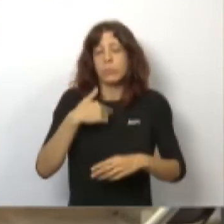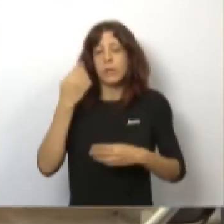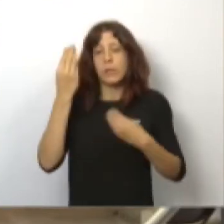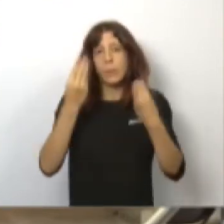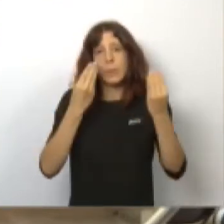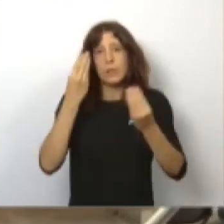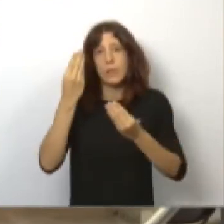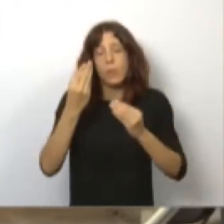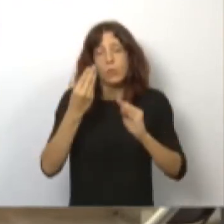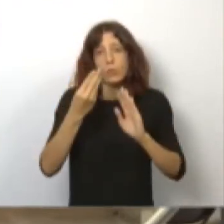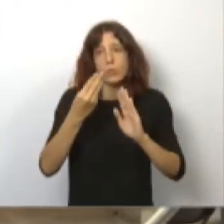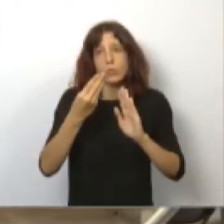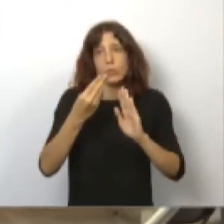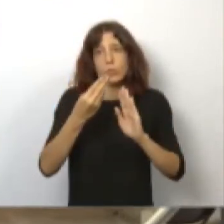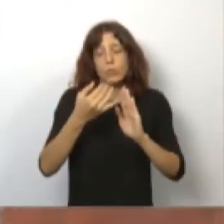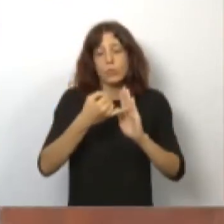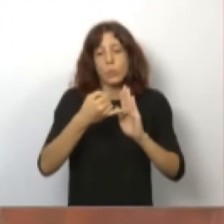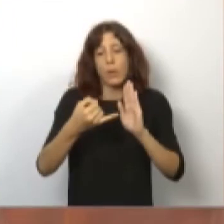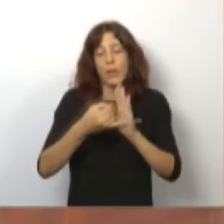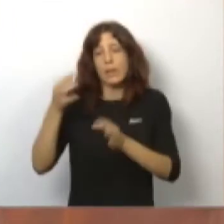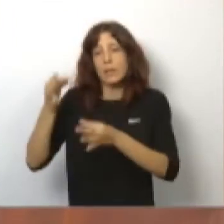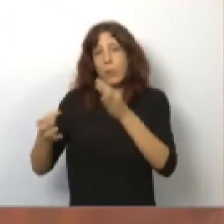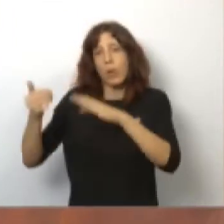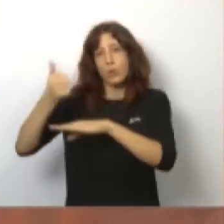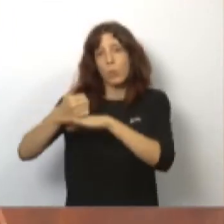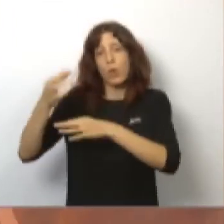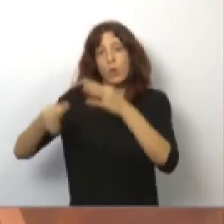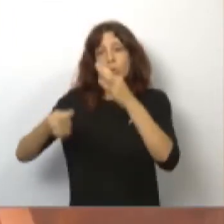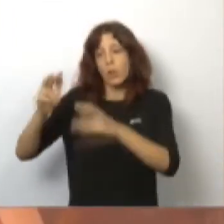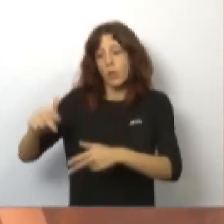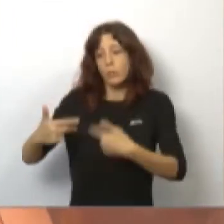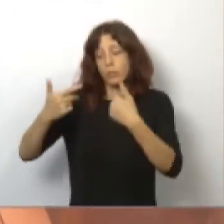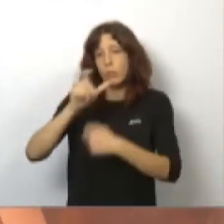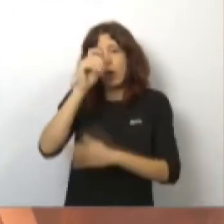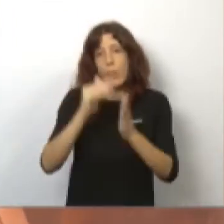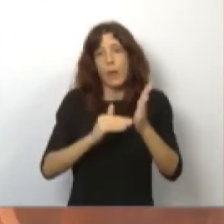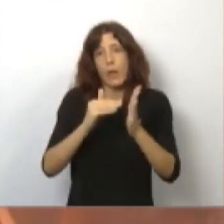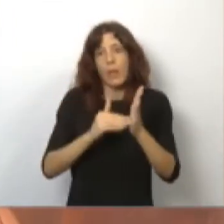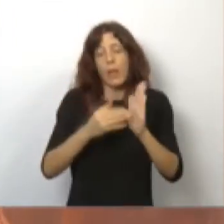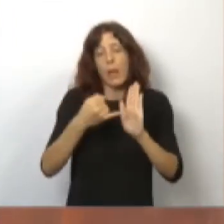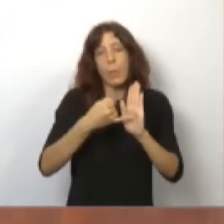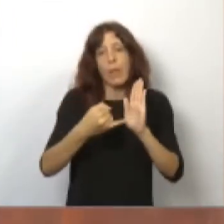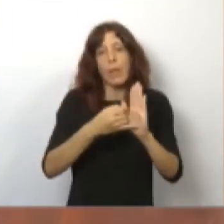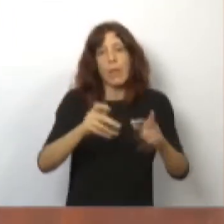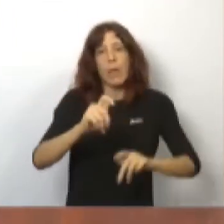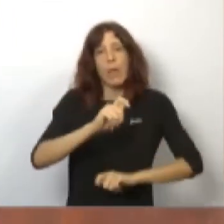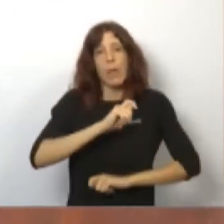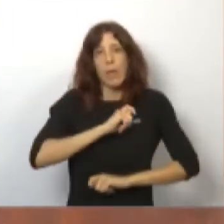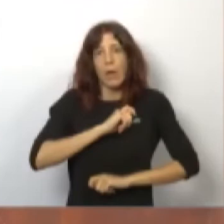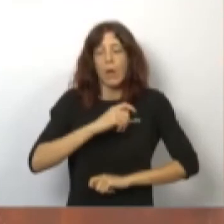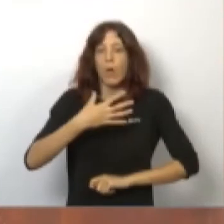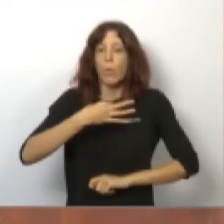al igual que los acontecimientos deportivos en recintos cerrados con un máximo de 1.500